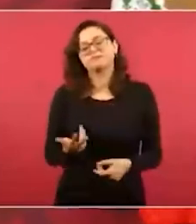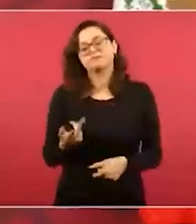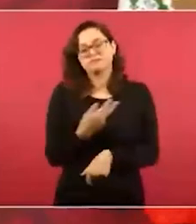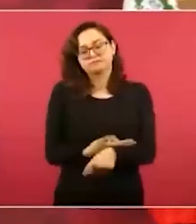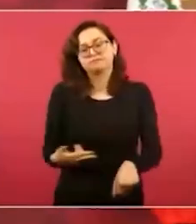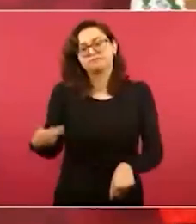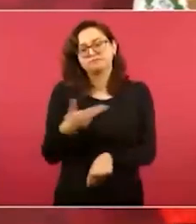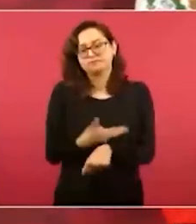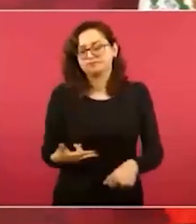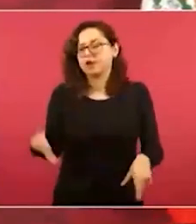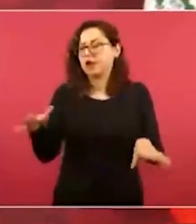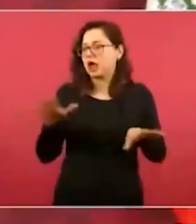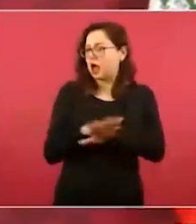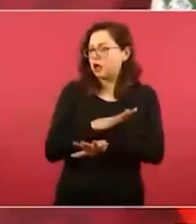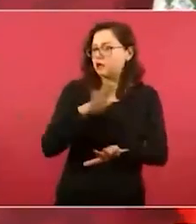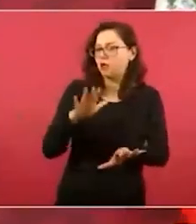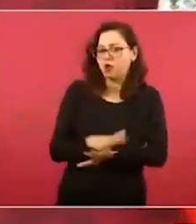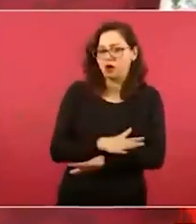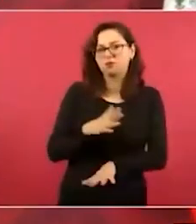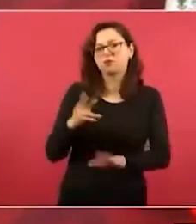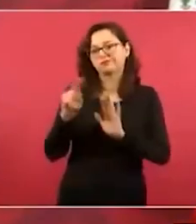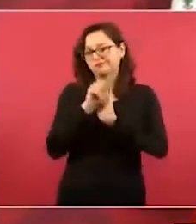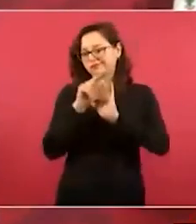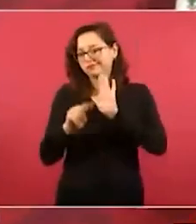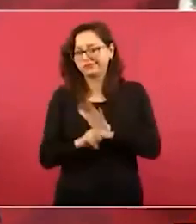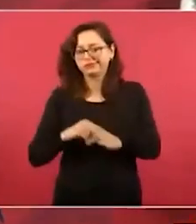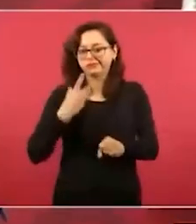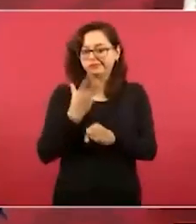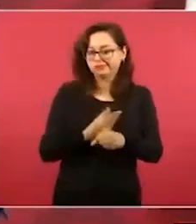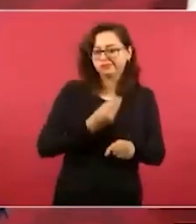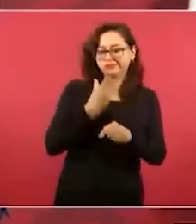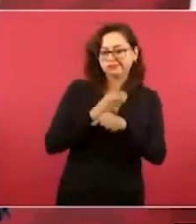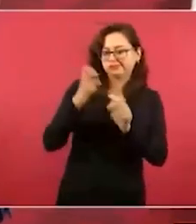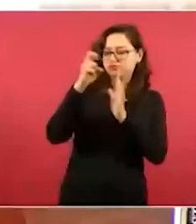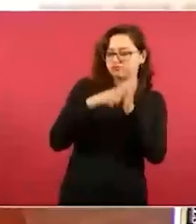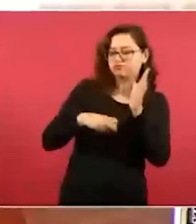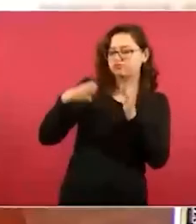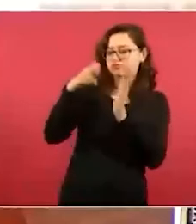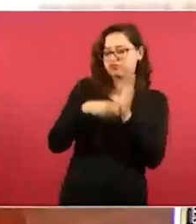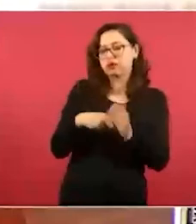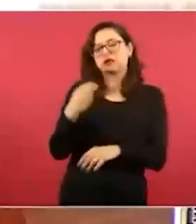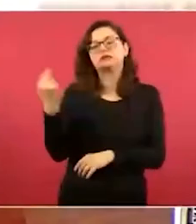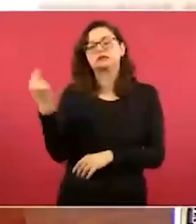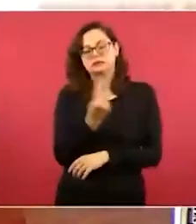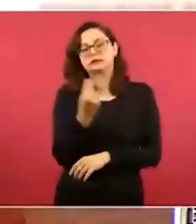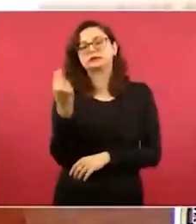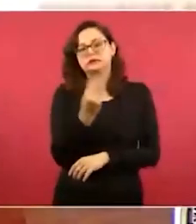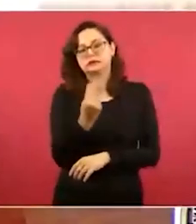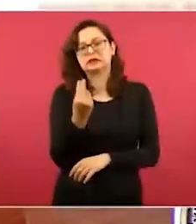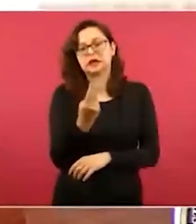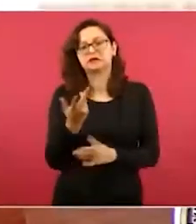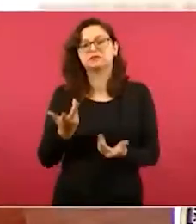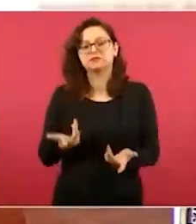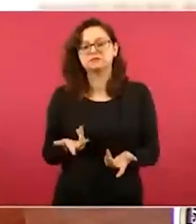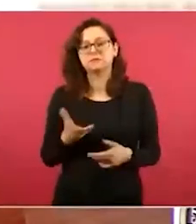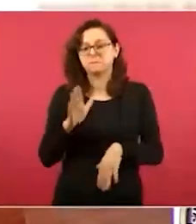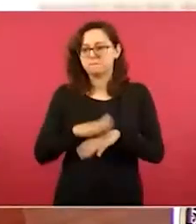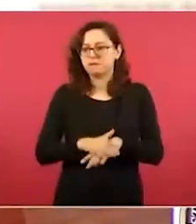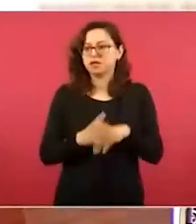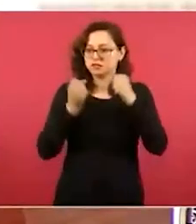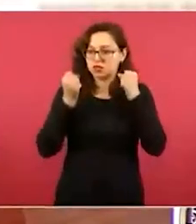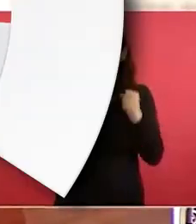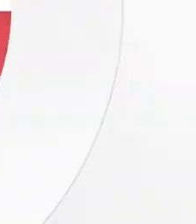Modificaciones A las normas Para que quede consolidada la